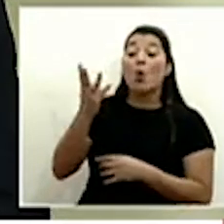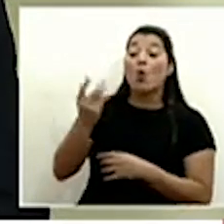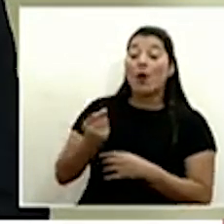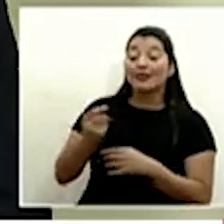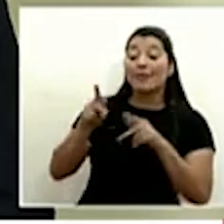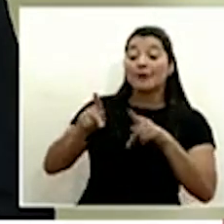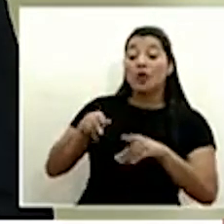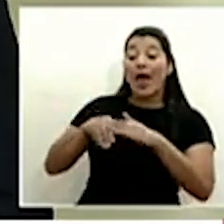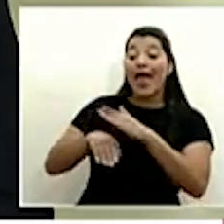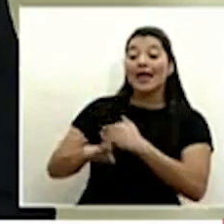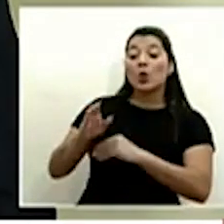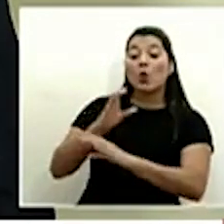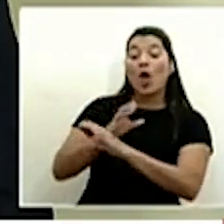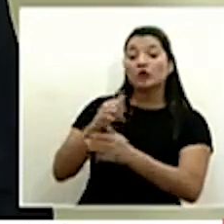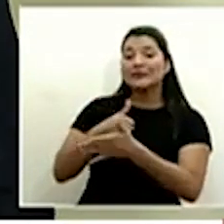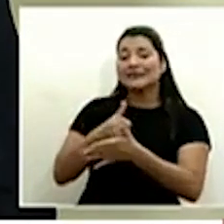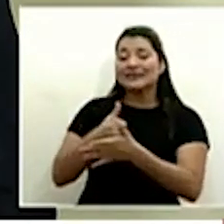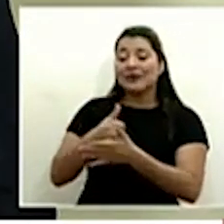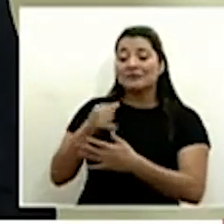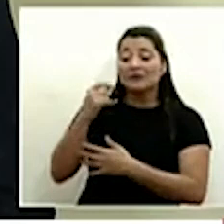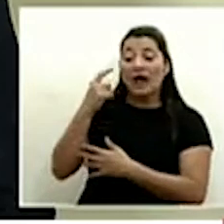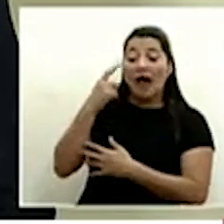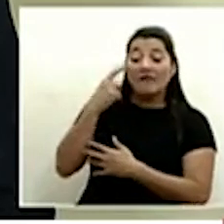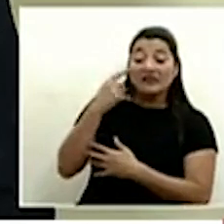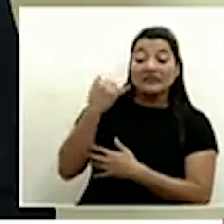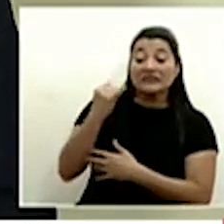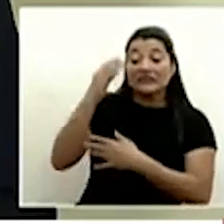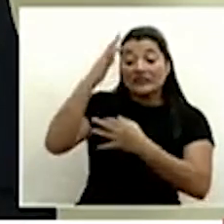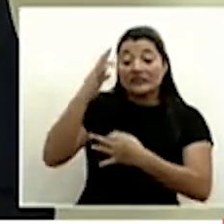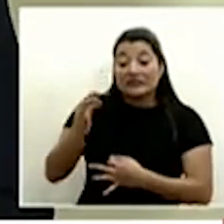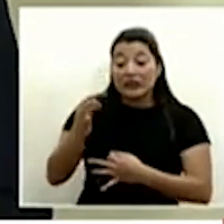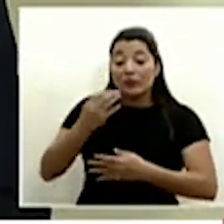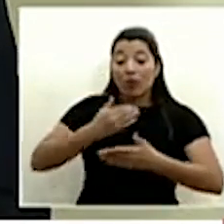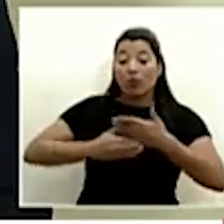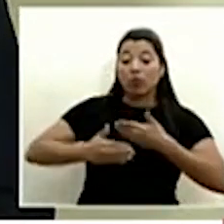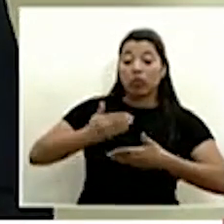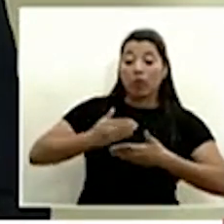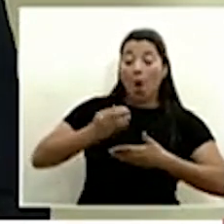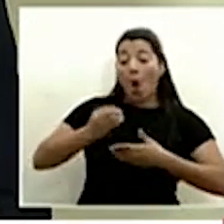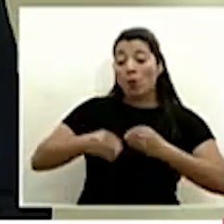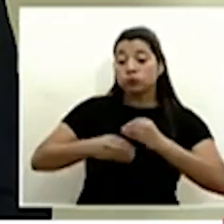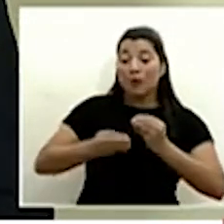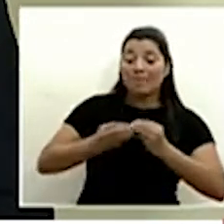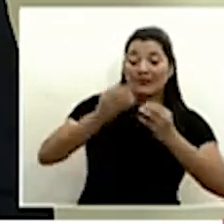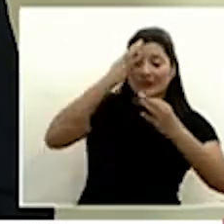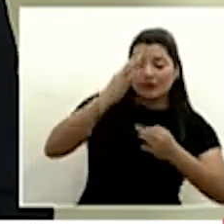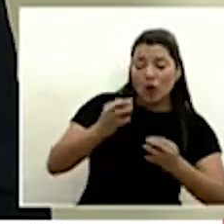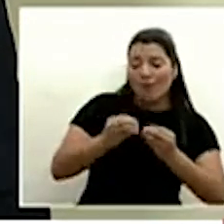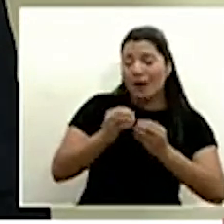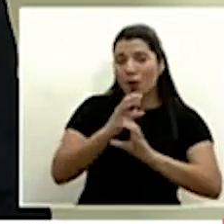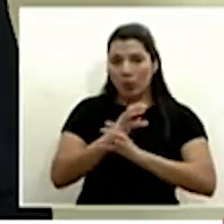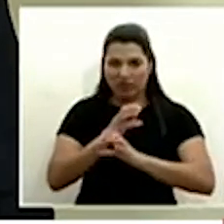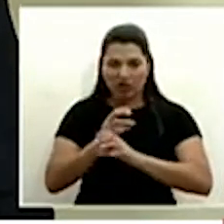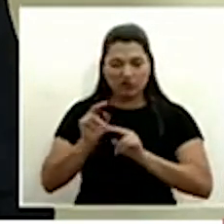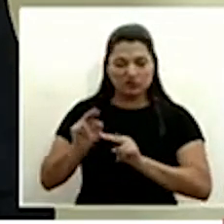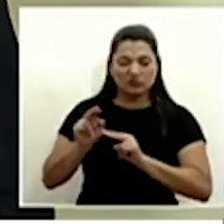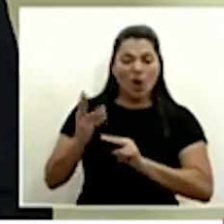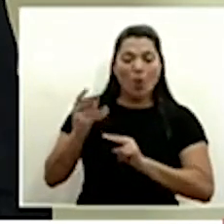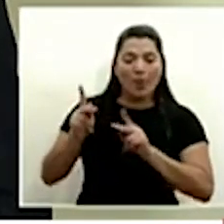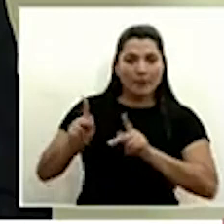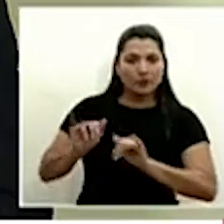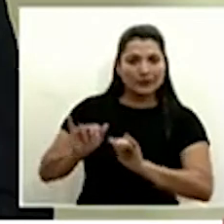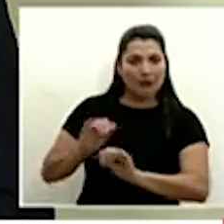para las personas especialmente que podrían ser pacientes COVID y que nosotros hemos tratado de mantener cierto